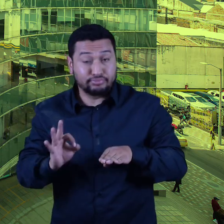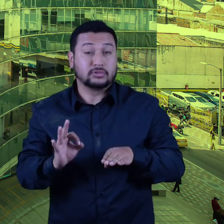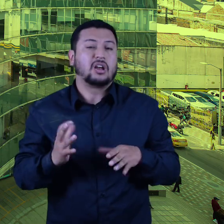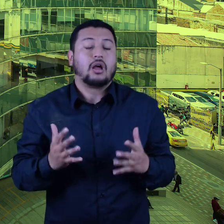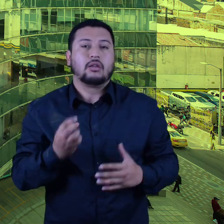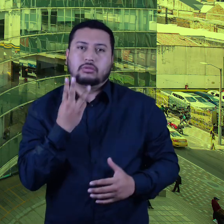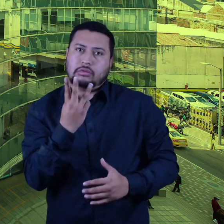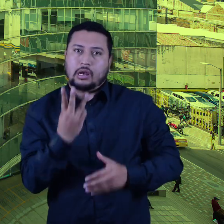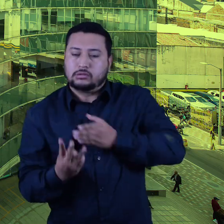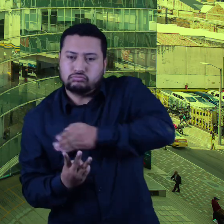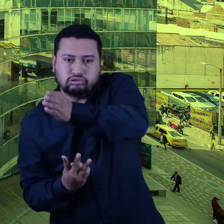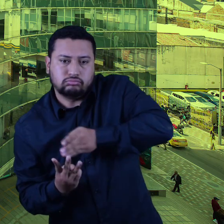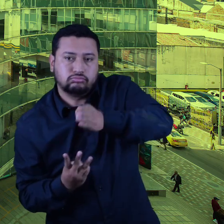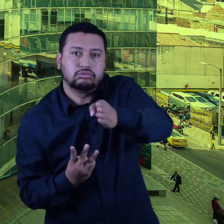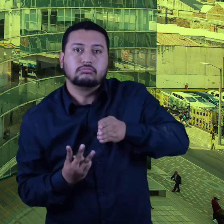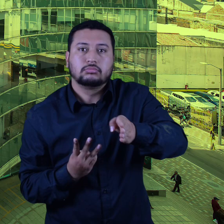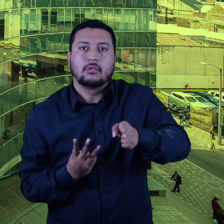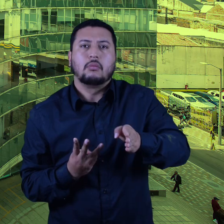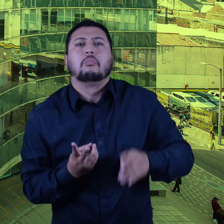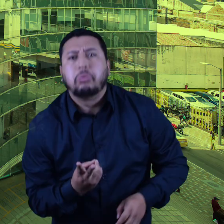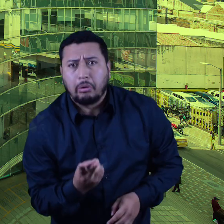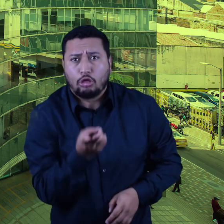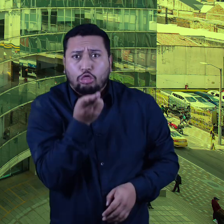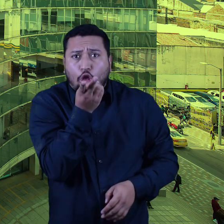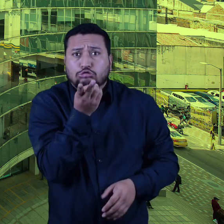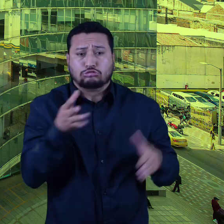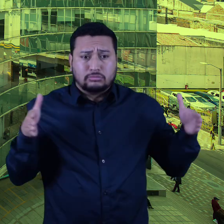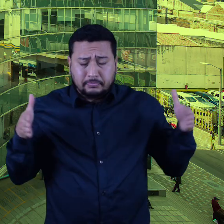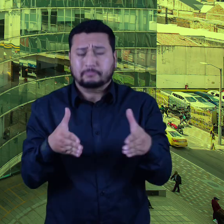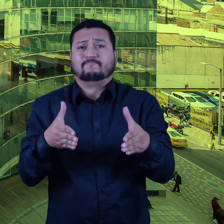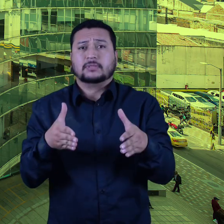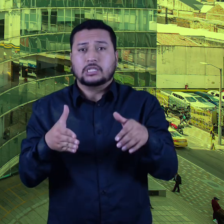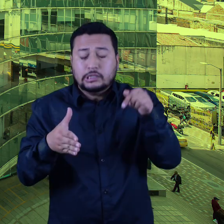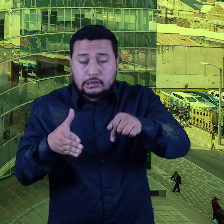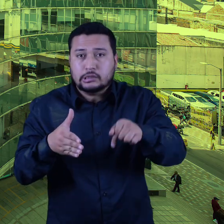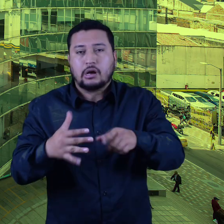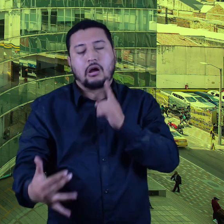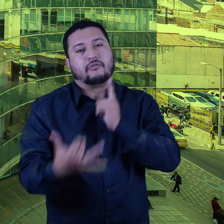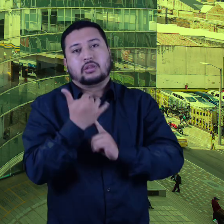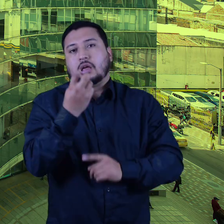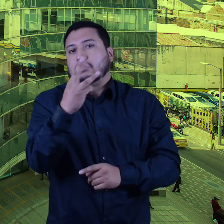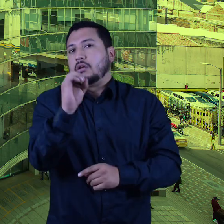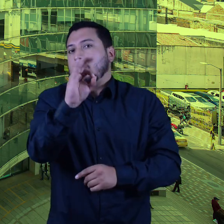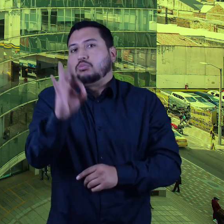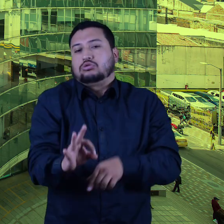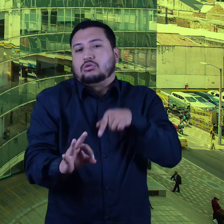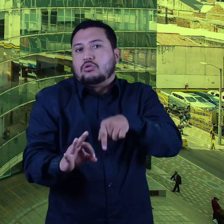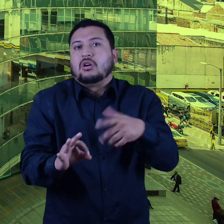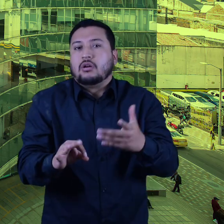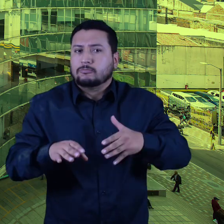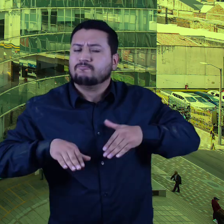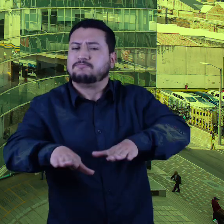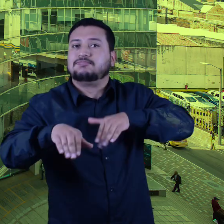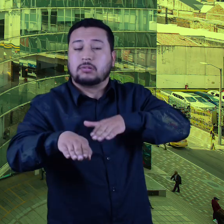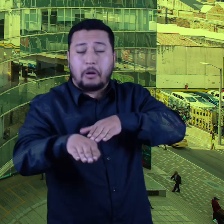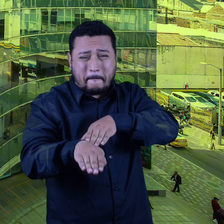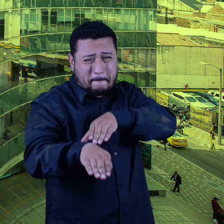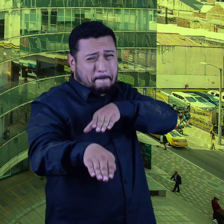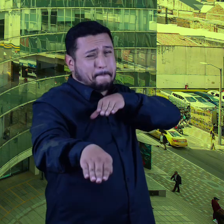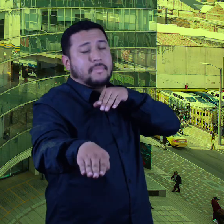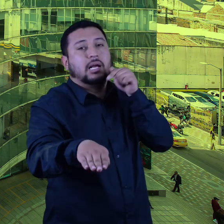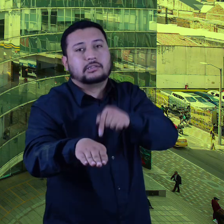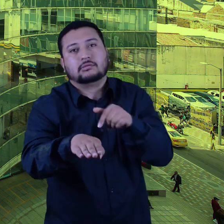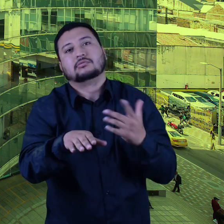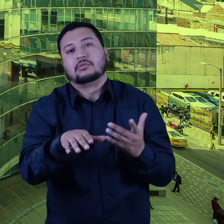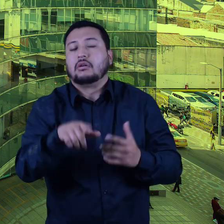30% la capacidad de la Autopista. Esto ha habido de hacerse hace mucho tiempo, es decir, no solamente ampliar la capacidad de las estaciones sino también